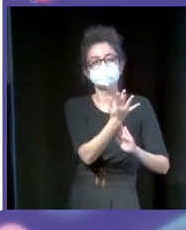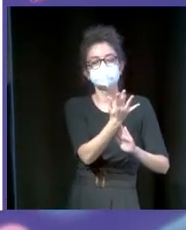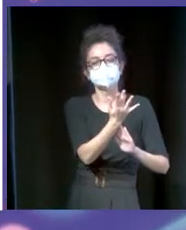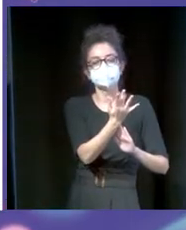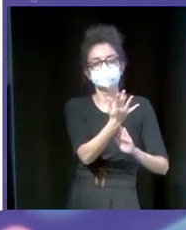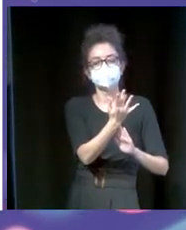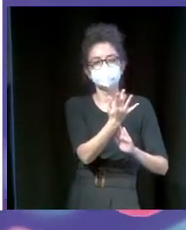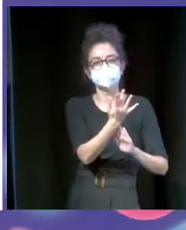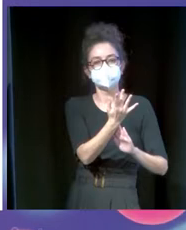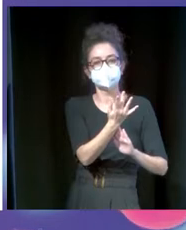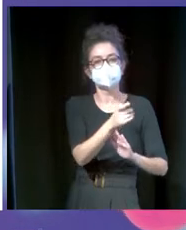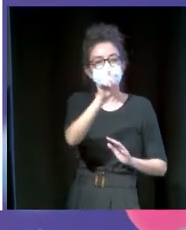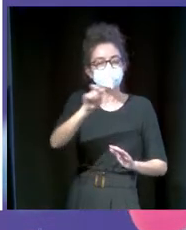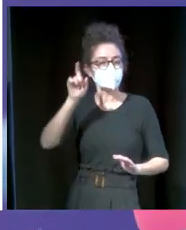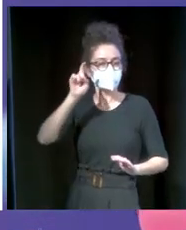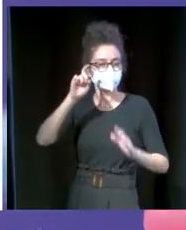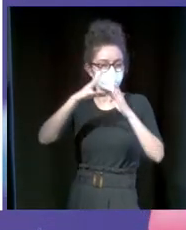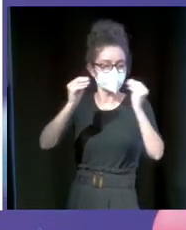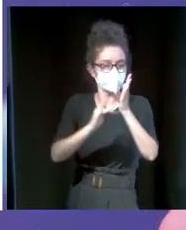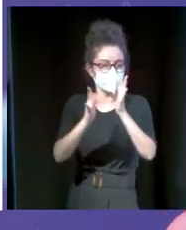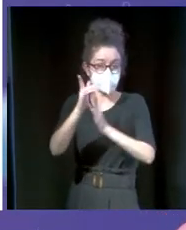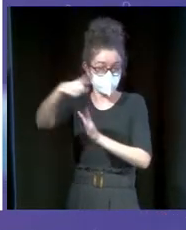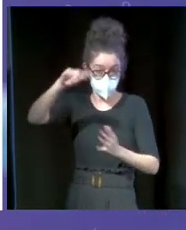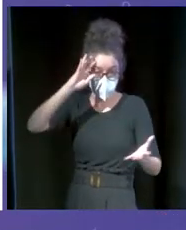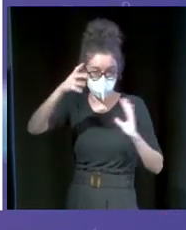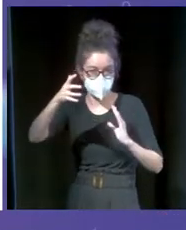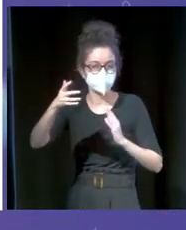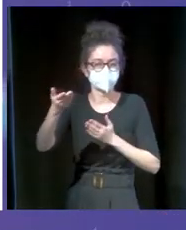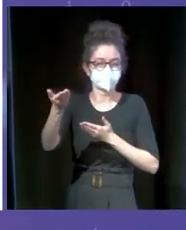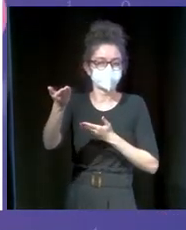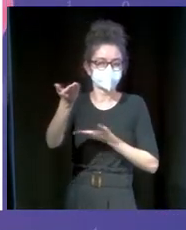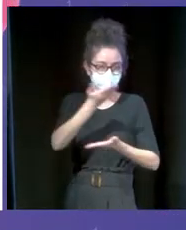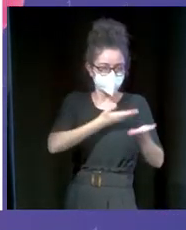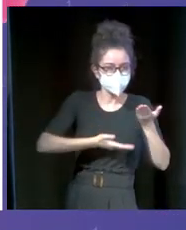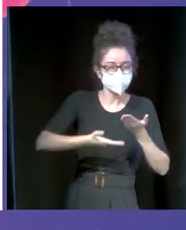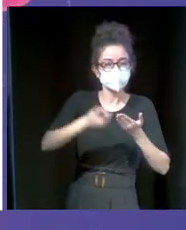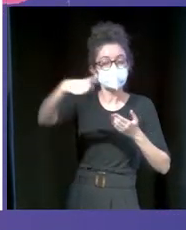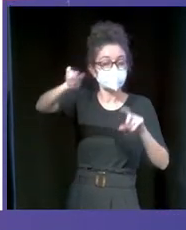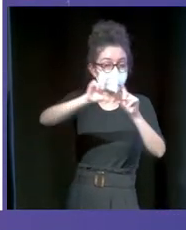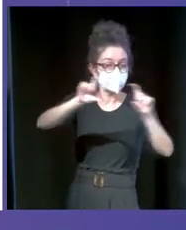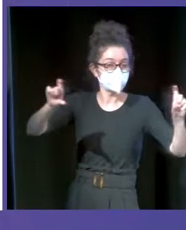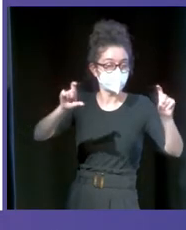de unos locos profesores de la Universidad de La Laguna que se decidieron a crear una empresa para